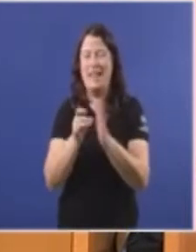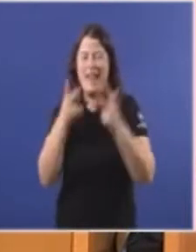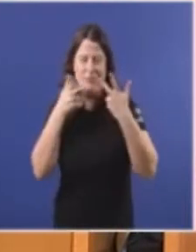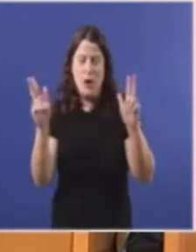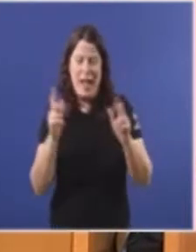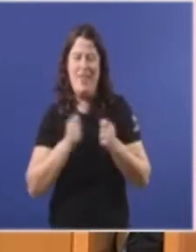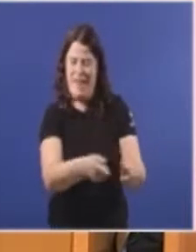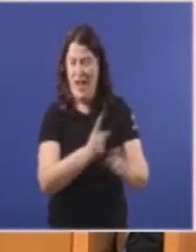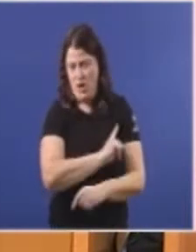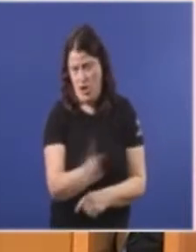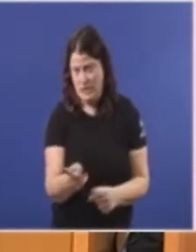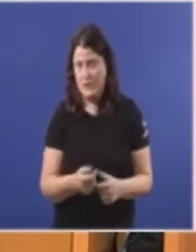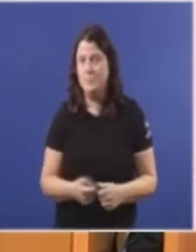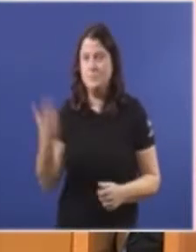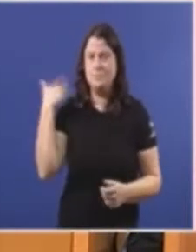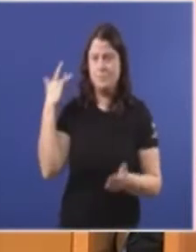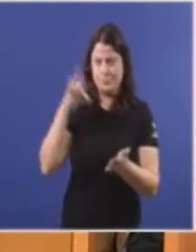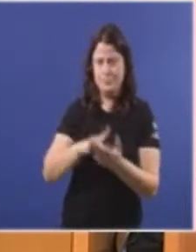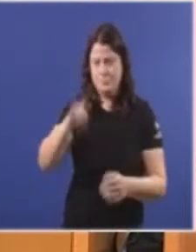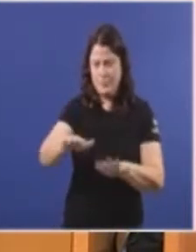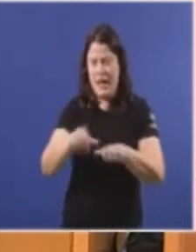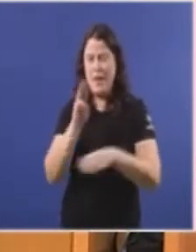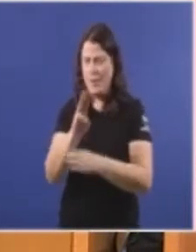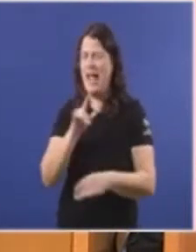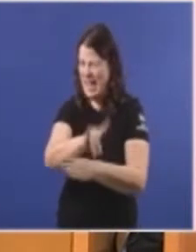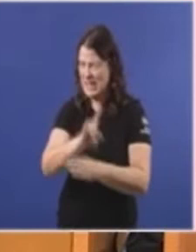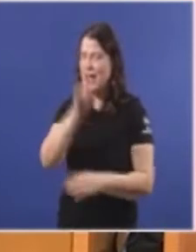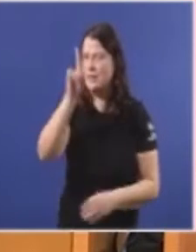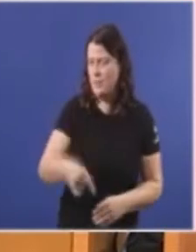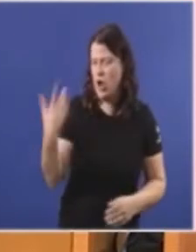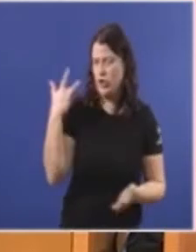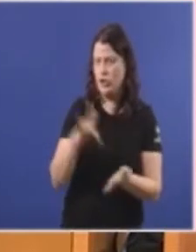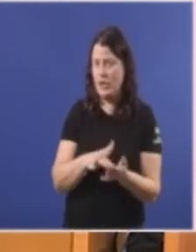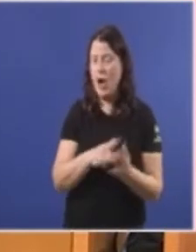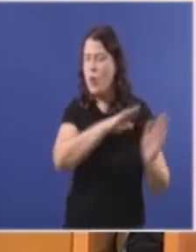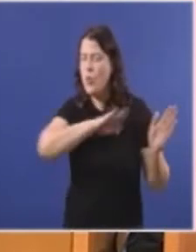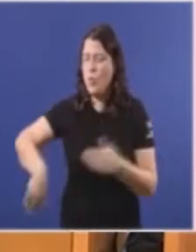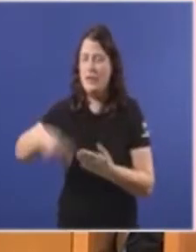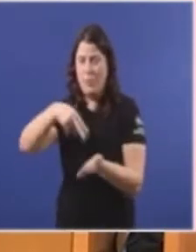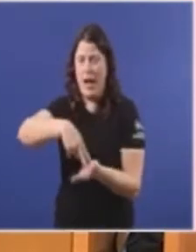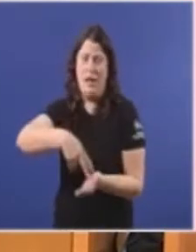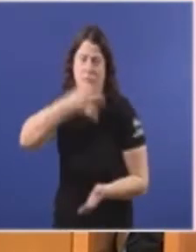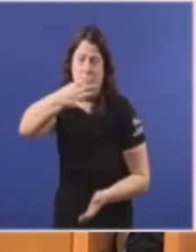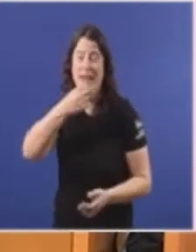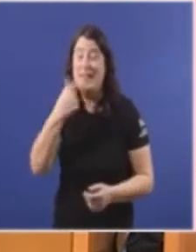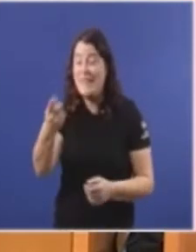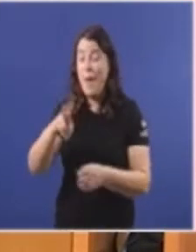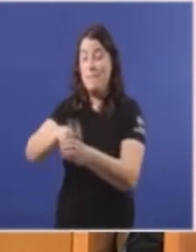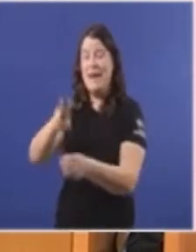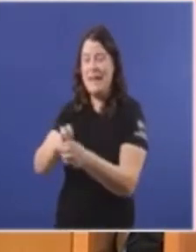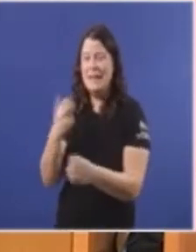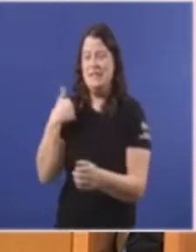E vostedes Que tamén outro día Enganou aquí En sede parlamentaria Cando na súa última intervención Dixo que en Berín Xa